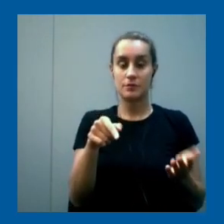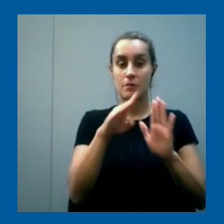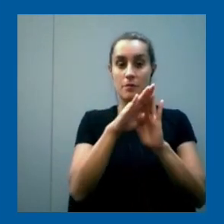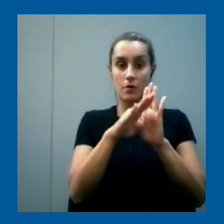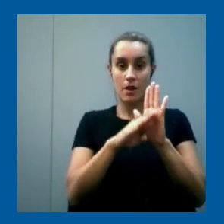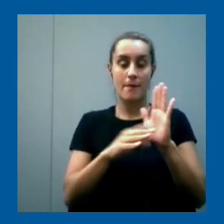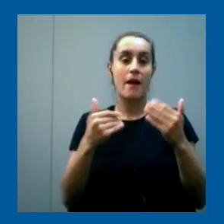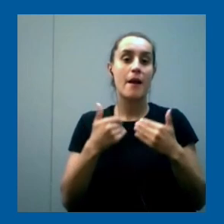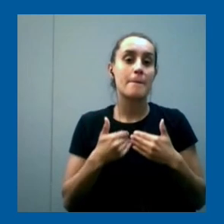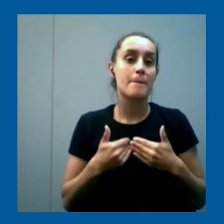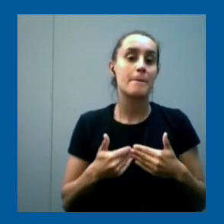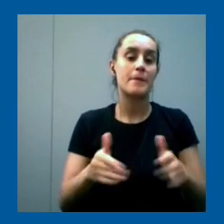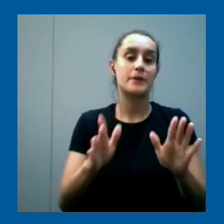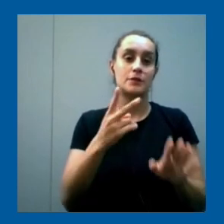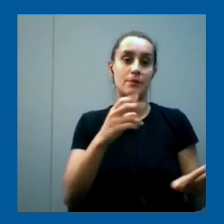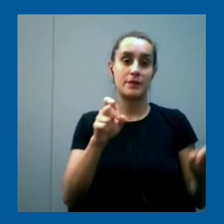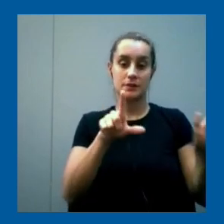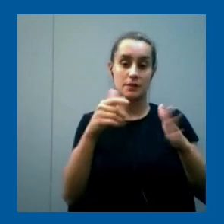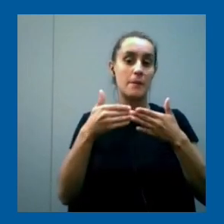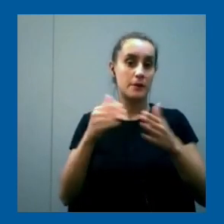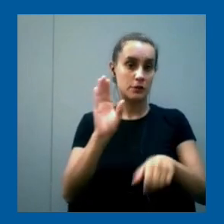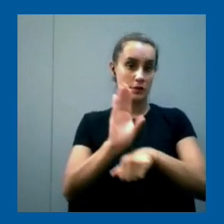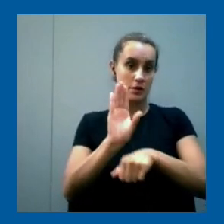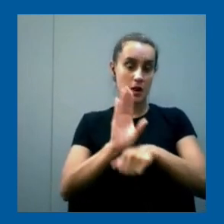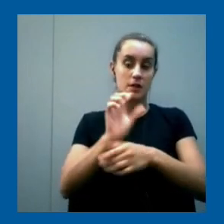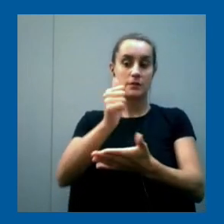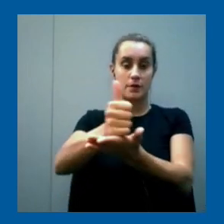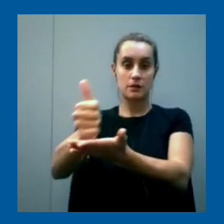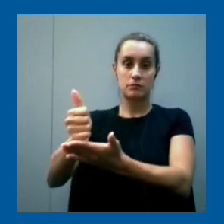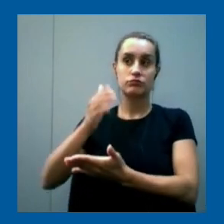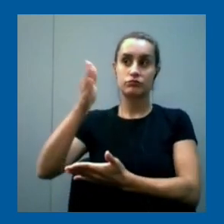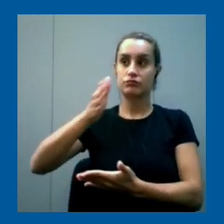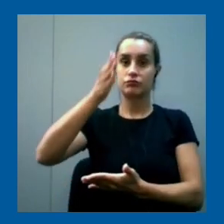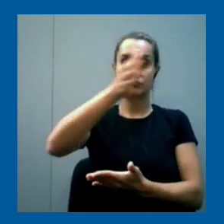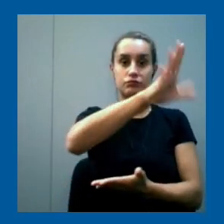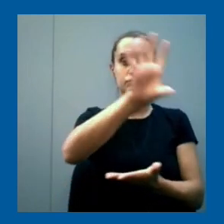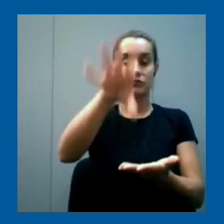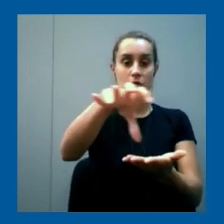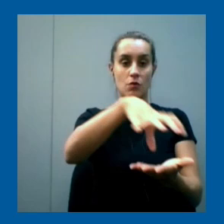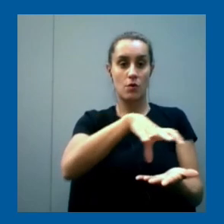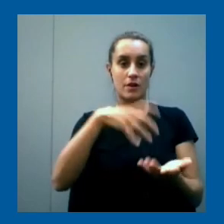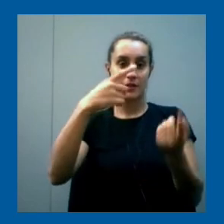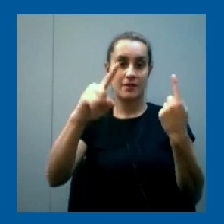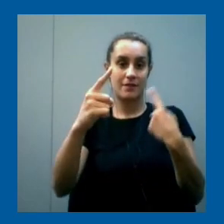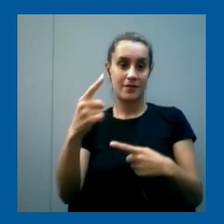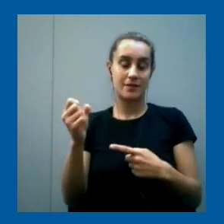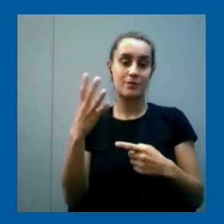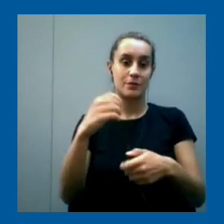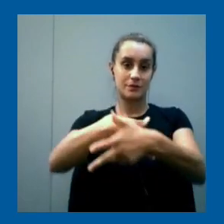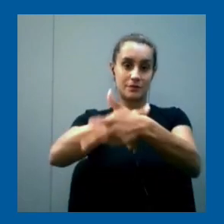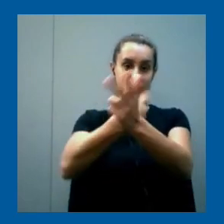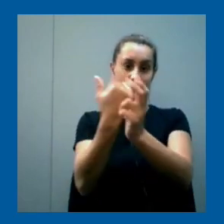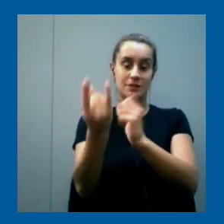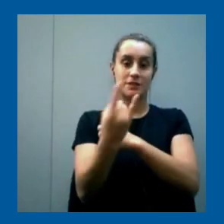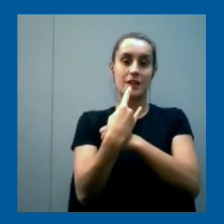comenzamos con clases presenciales en distintos centros educativos utilizando el sistema de videoconferencia de Ceibal a través del país.